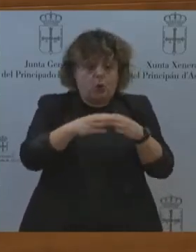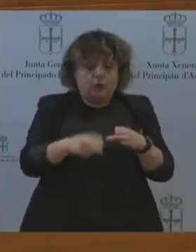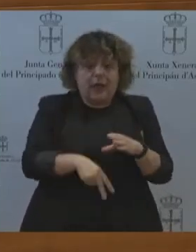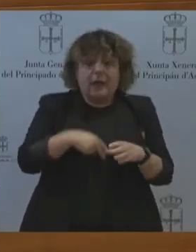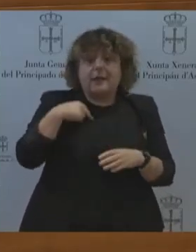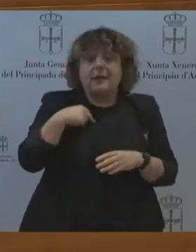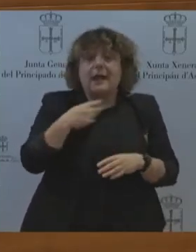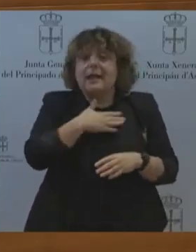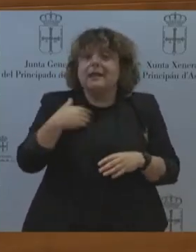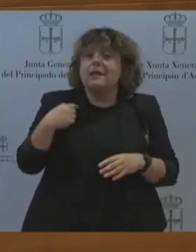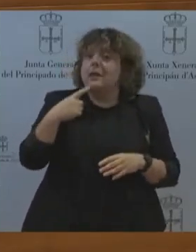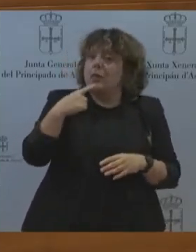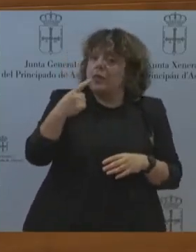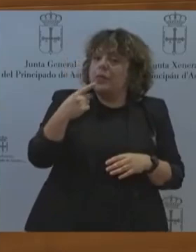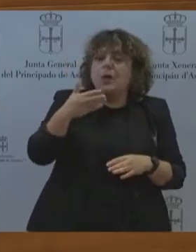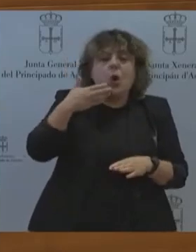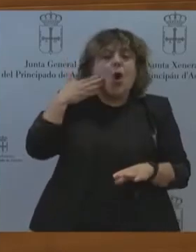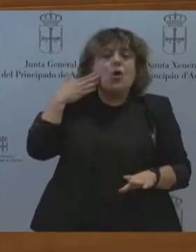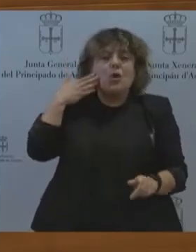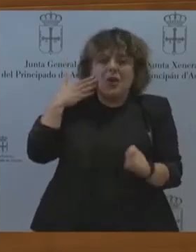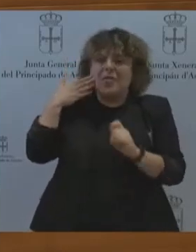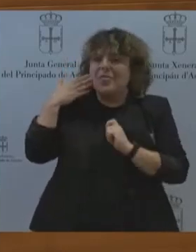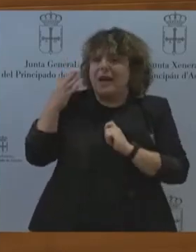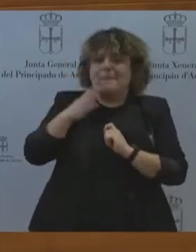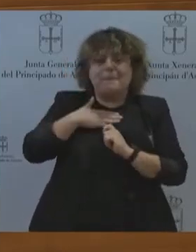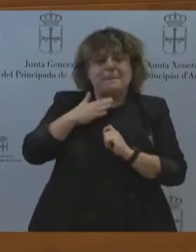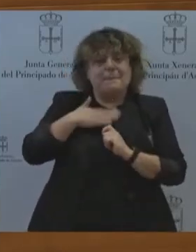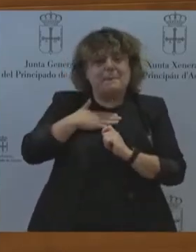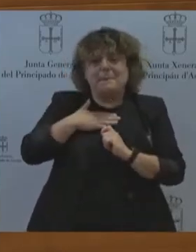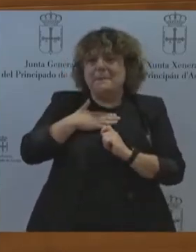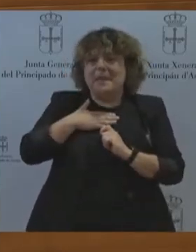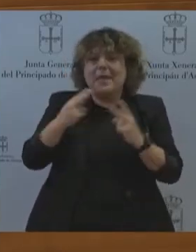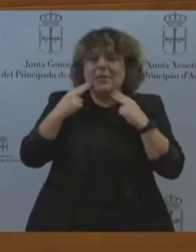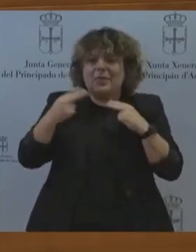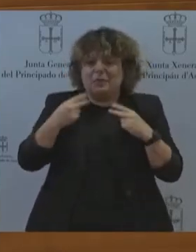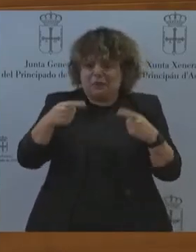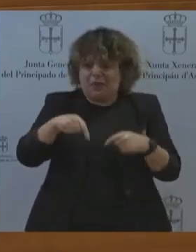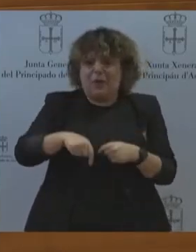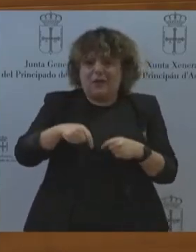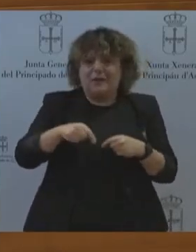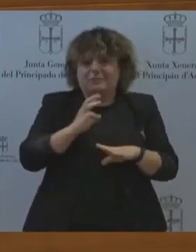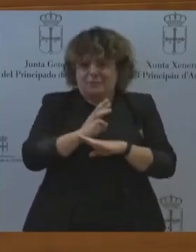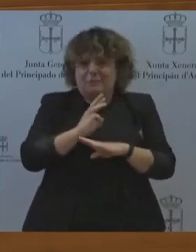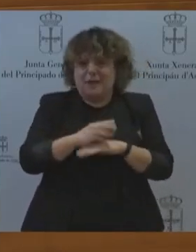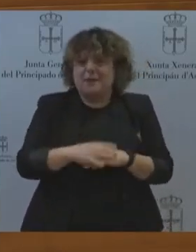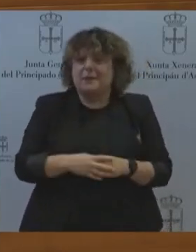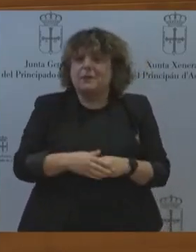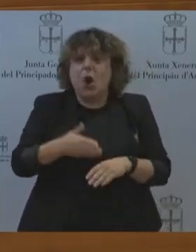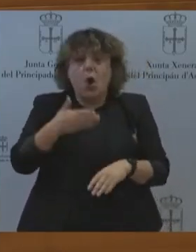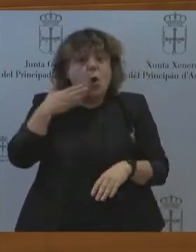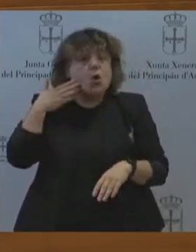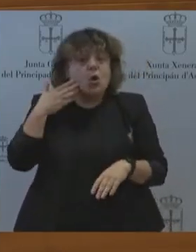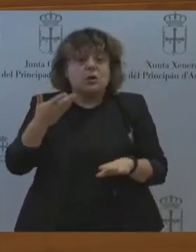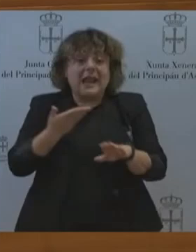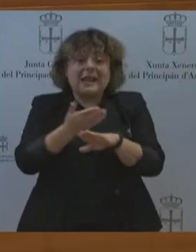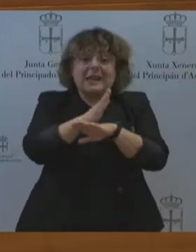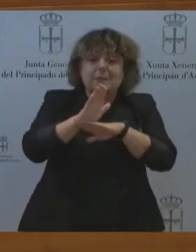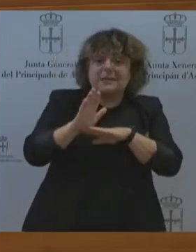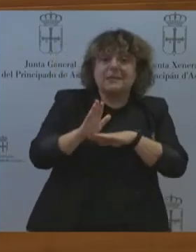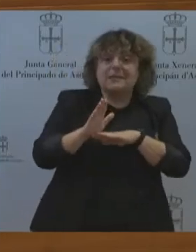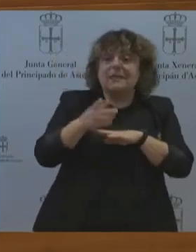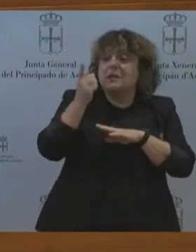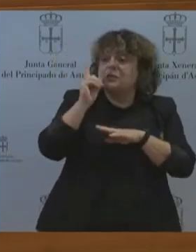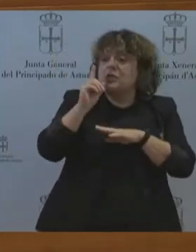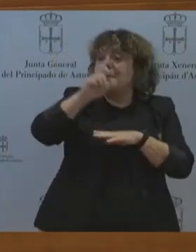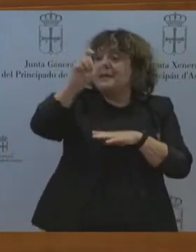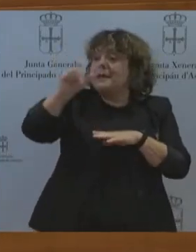supone el hecho de ser diputado en esta Cámara. Honor de ser representante no solo de aquellos ciudadanos que votaron el pasado mes de mayo al Partido